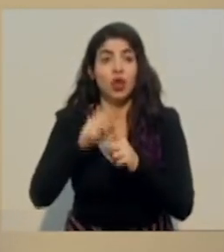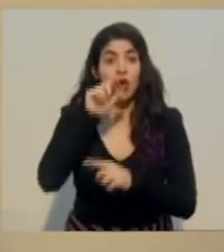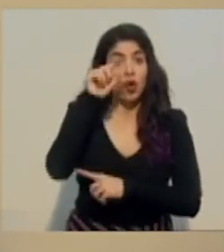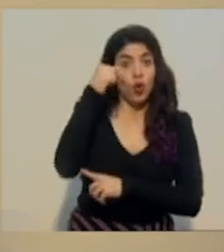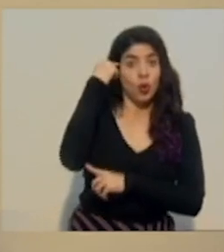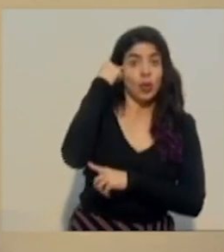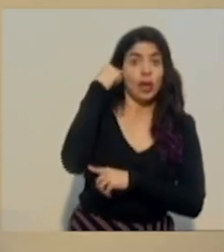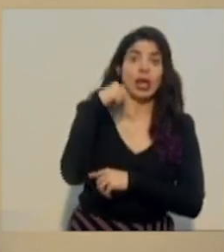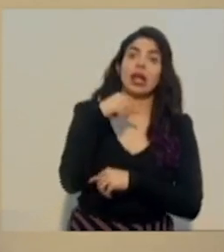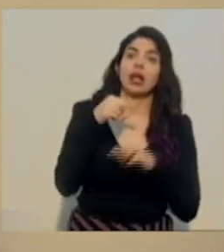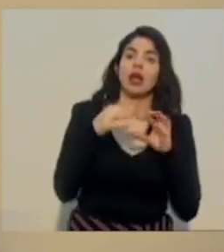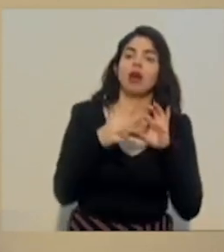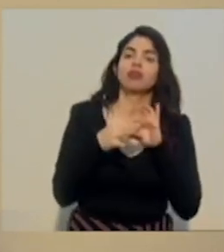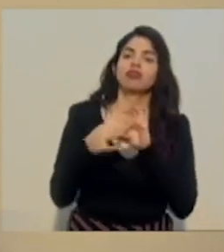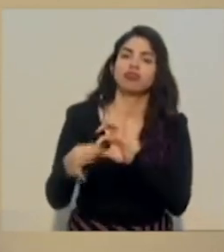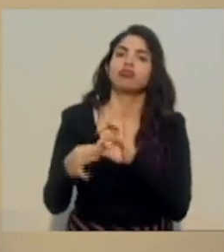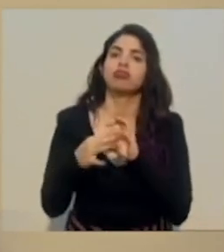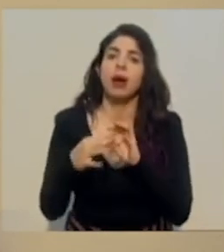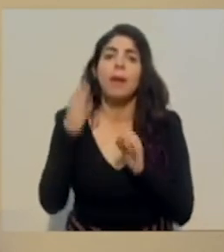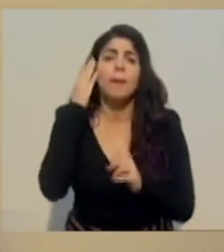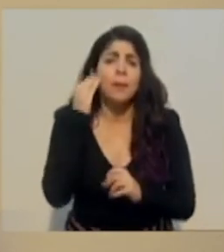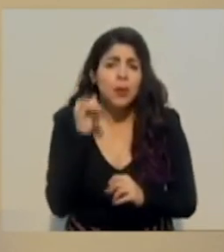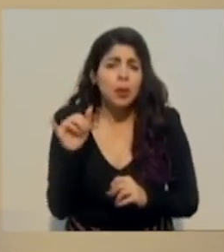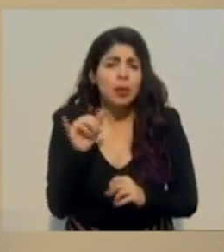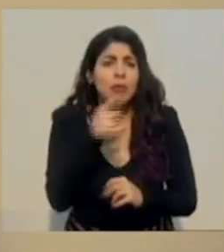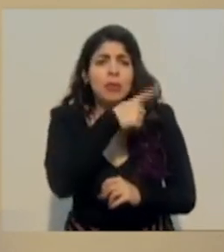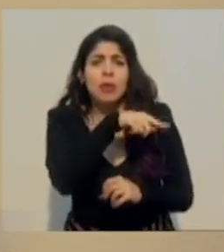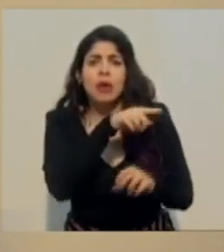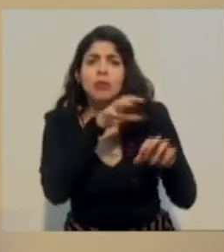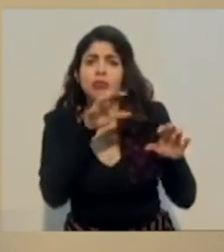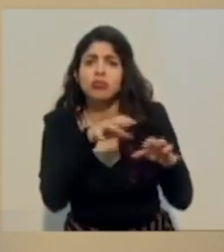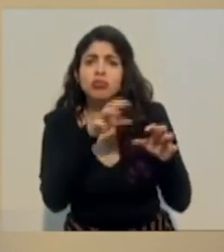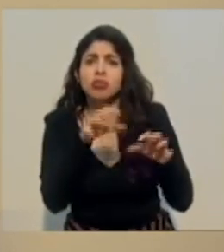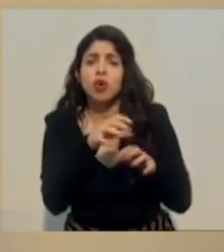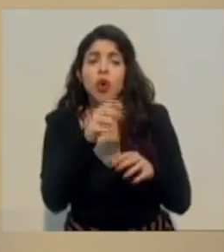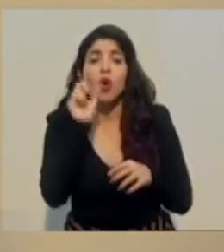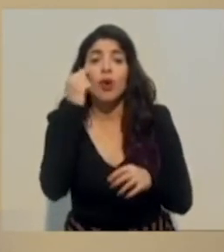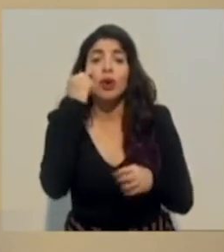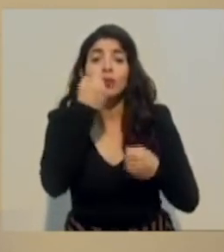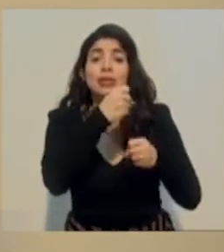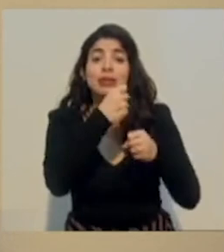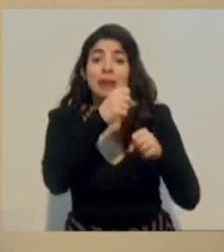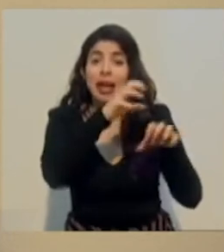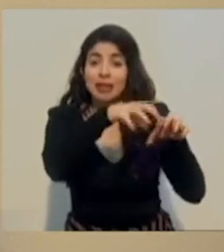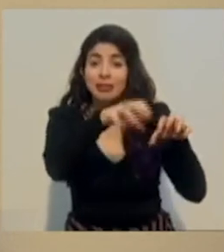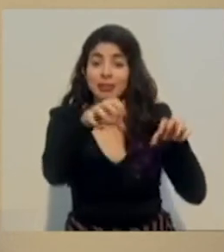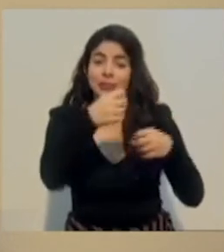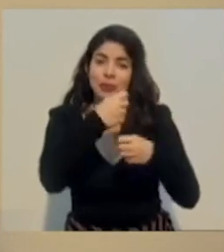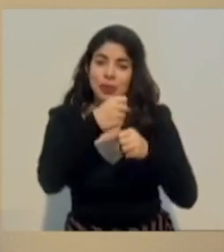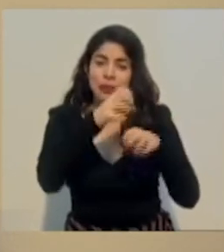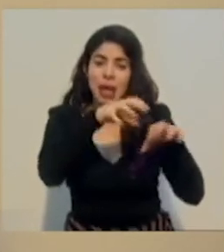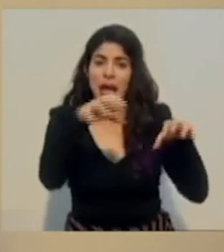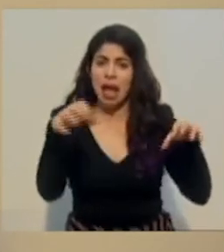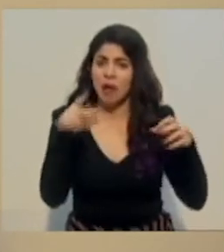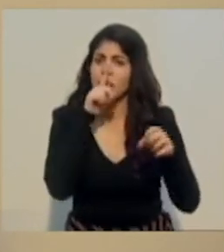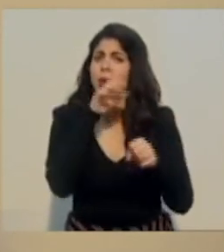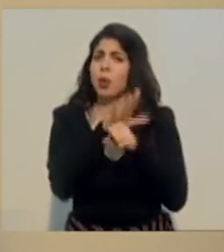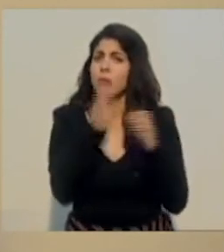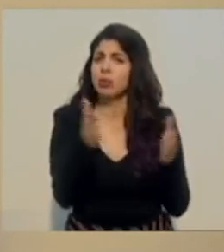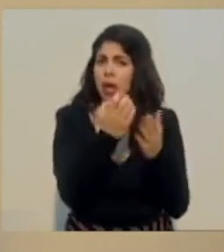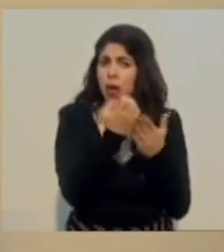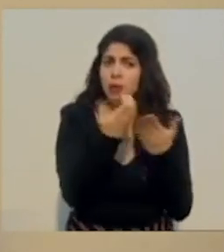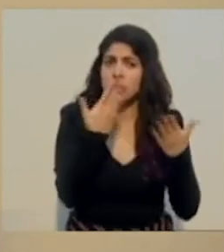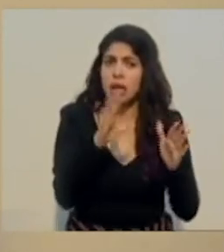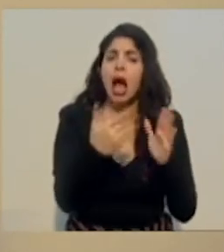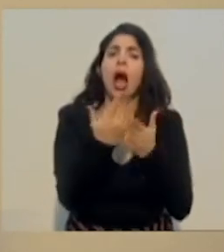pasar porque también vienen haciendo acciones los gobiernos locales comprometidos en materia económica. Y tenemos algunos ejemplos,